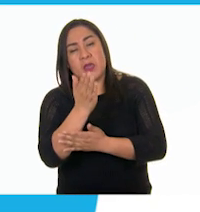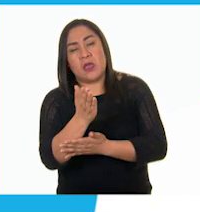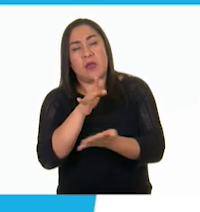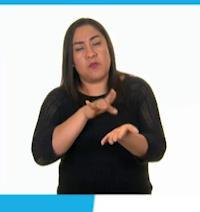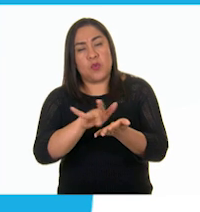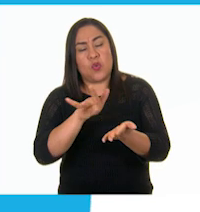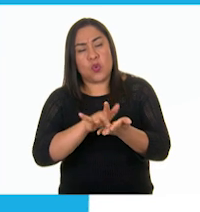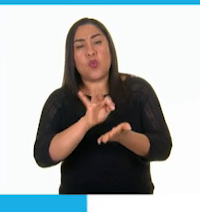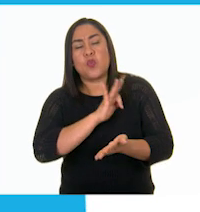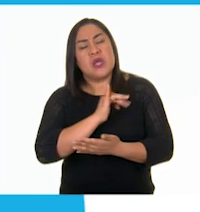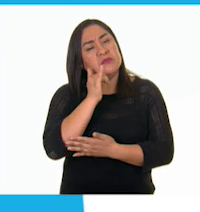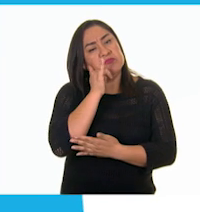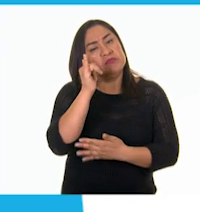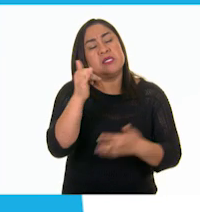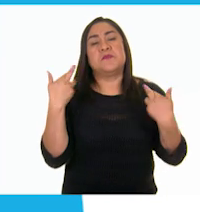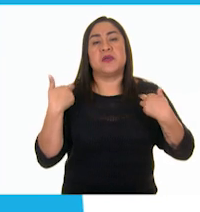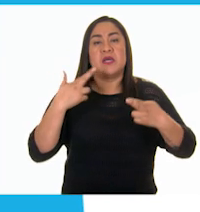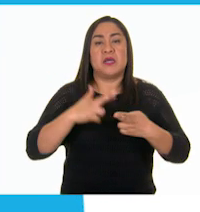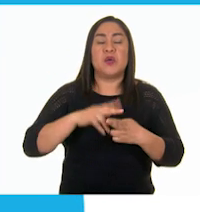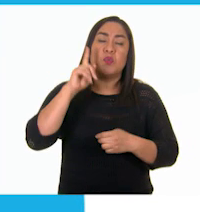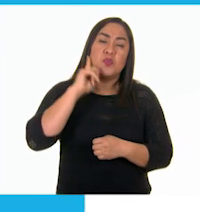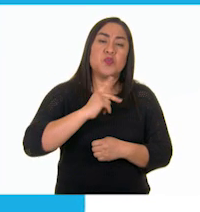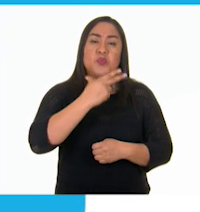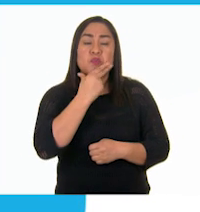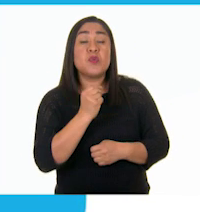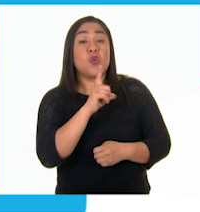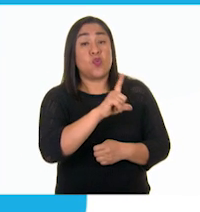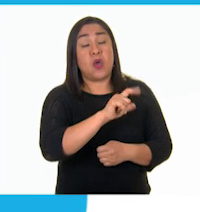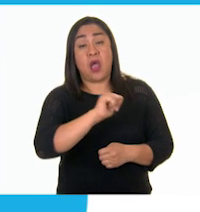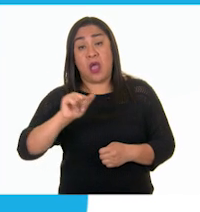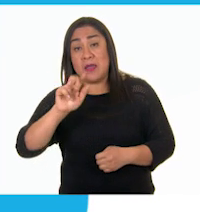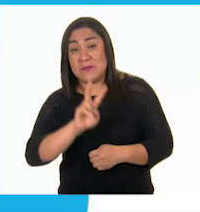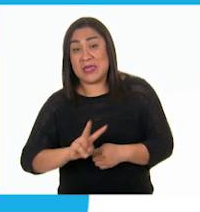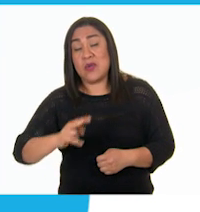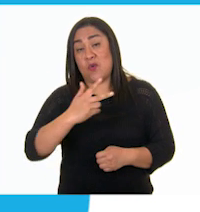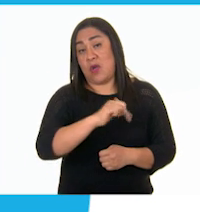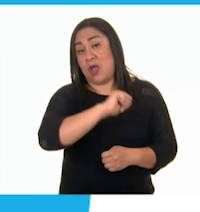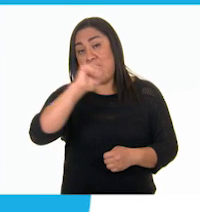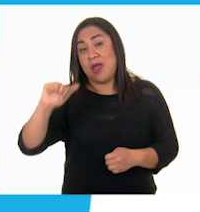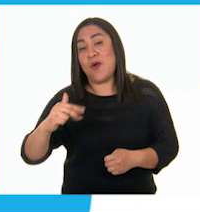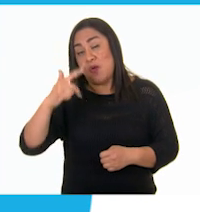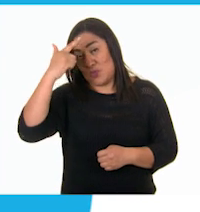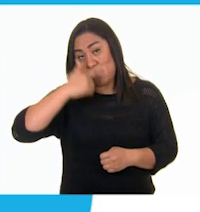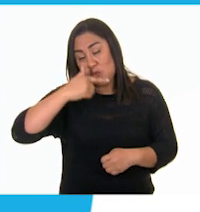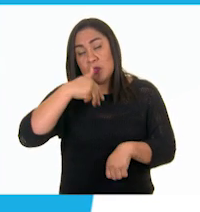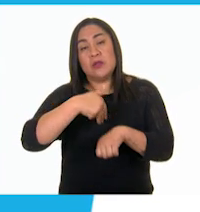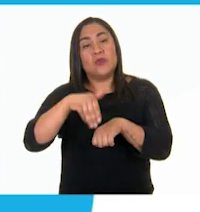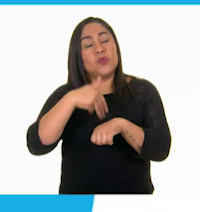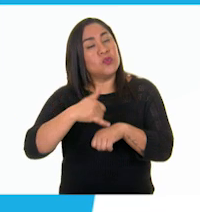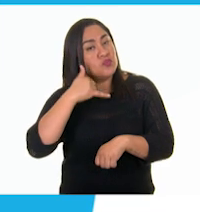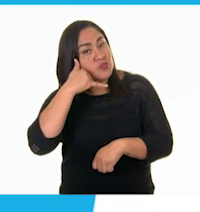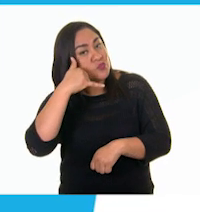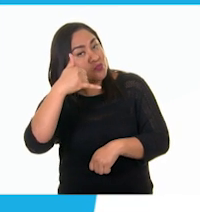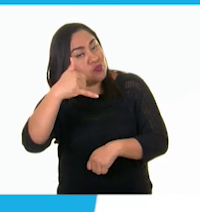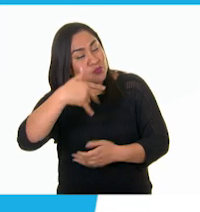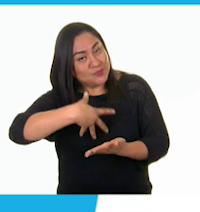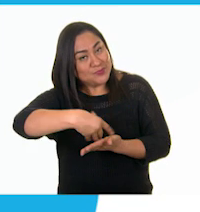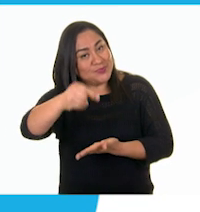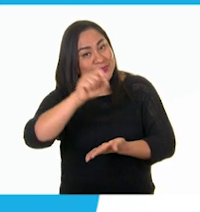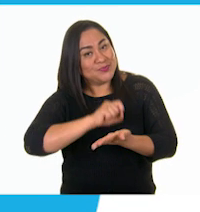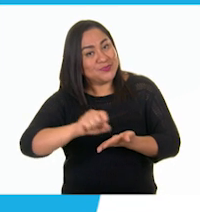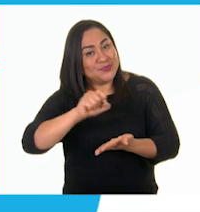apoyo pedagógico, comunícate con maestras y maestros de lunes a viernes de 8 a 20 horas al teléfono 5541